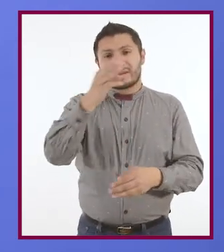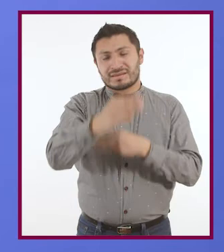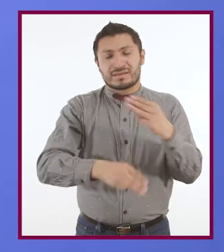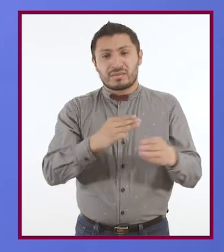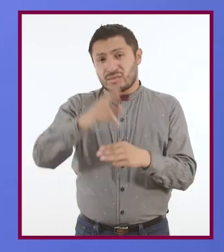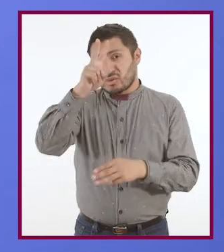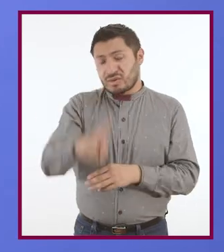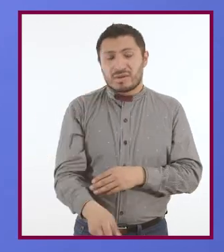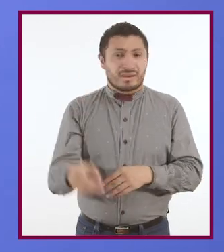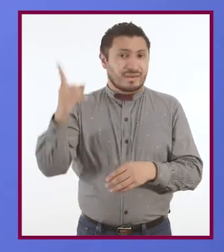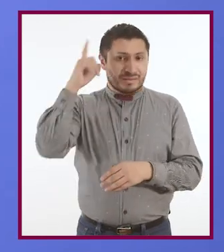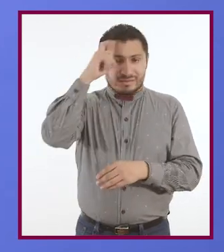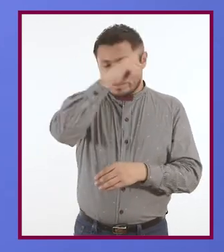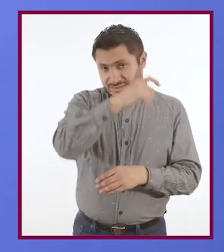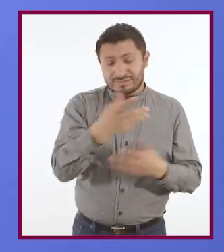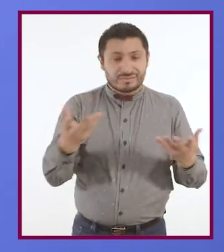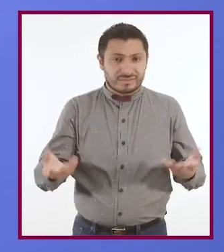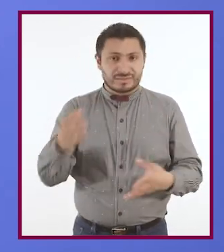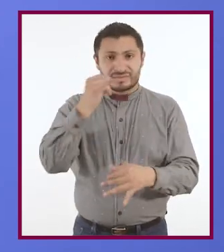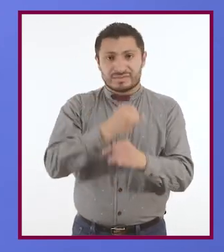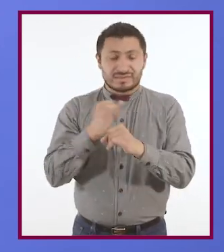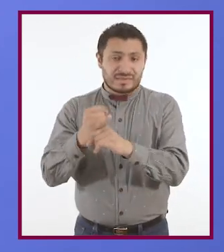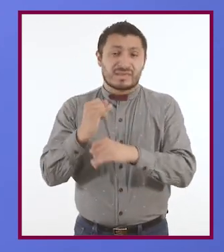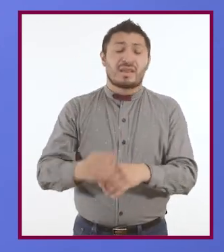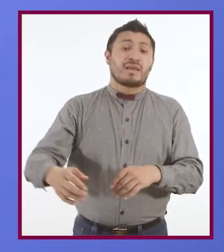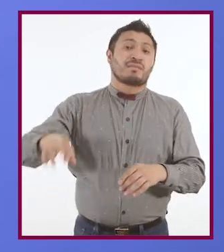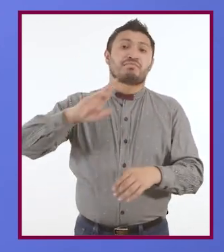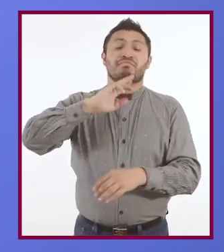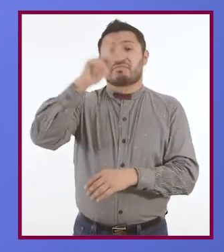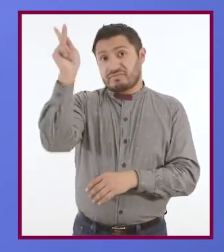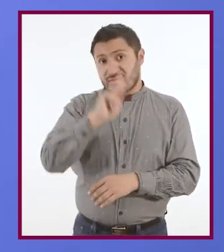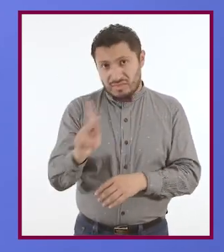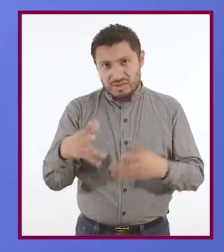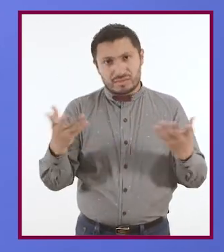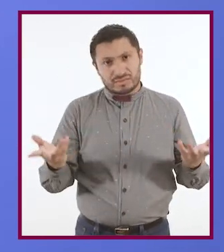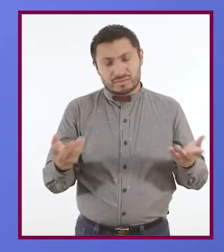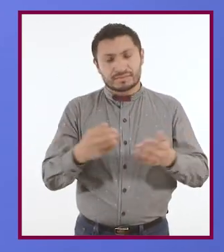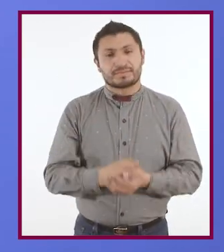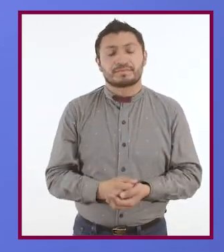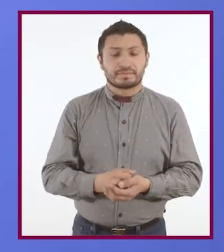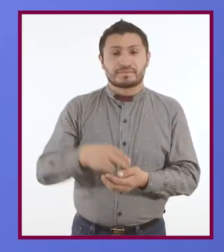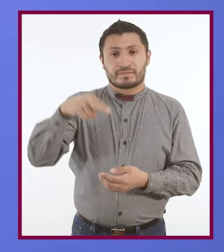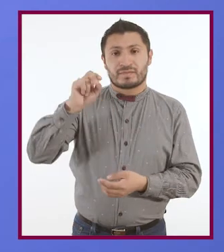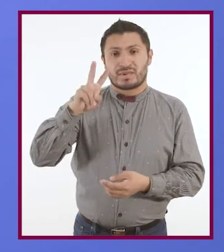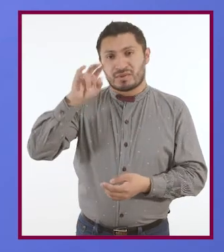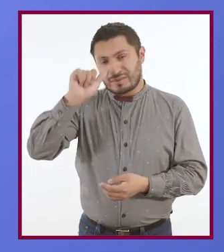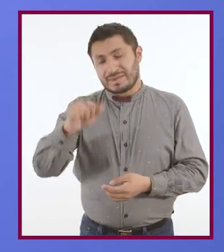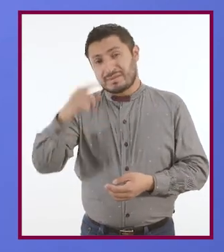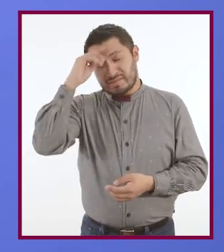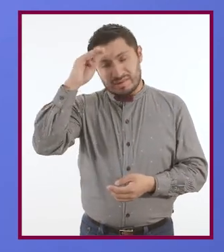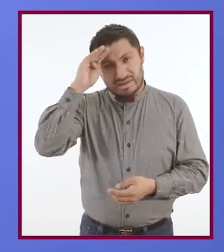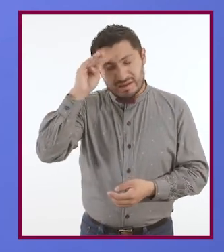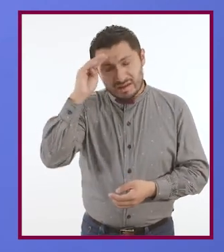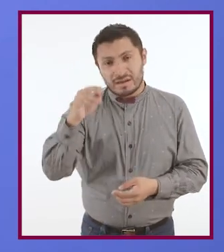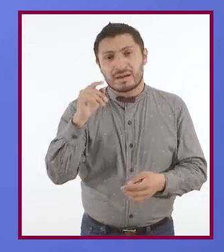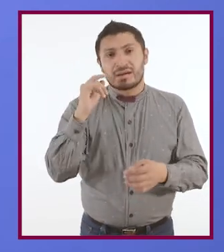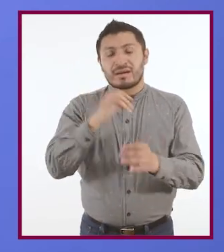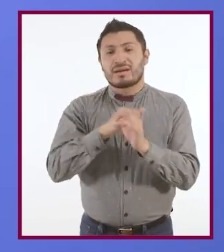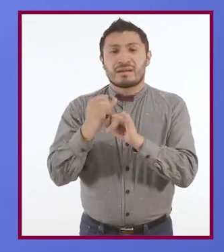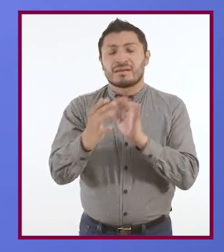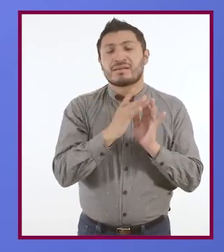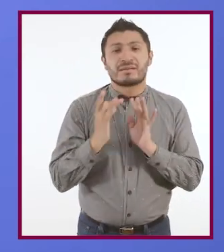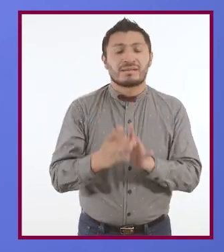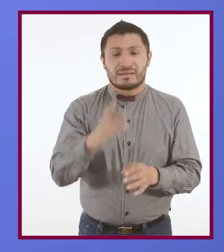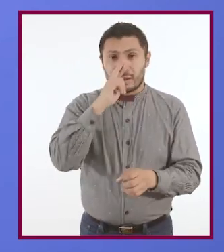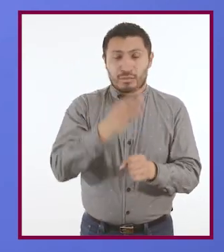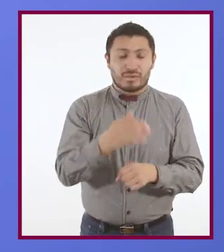mejores, difícilmente en la red podríamos tener buenos resultados. Nubia piensa que las redes sociales son responsabilidad de cada uno